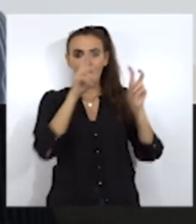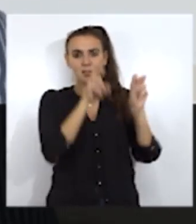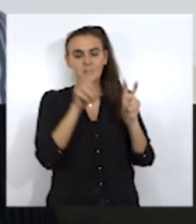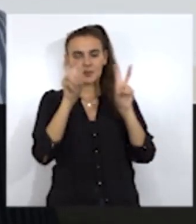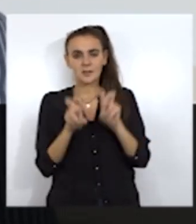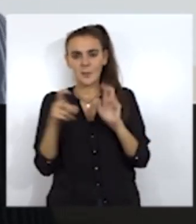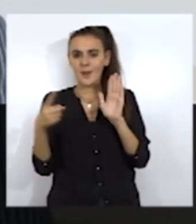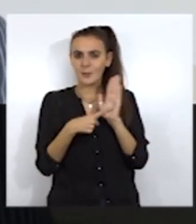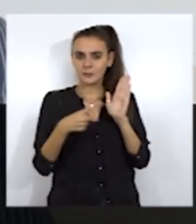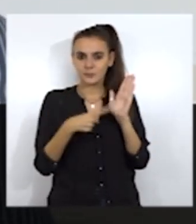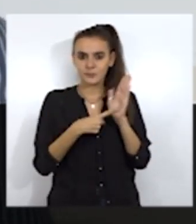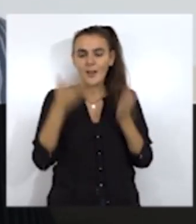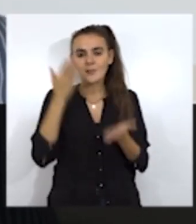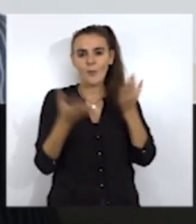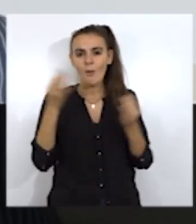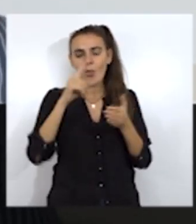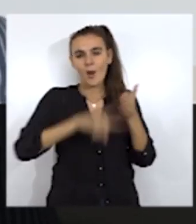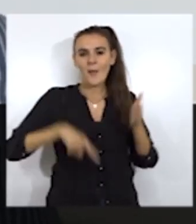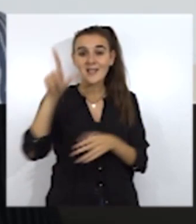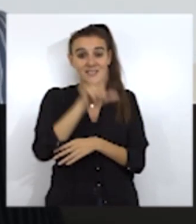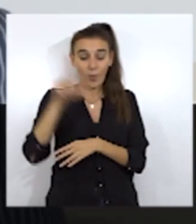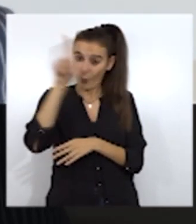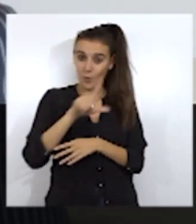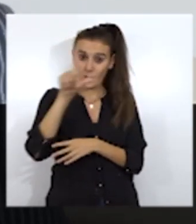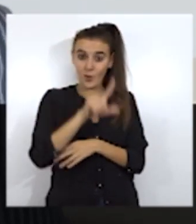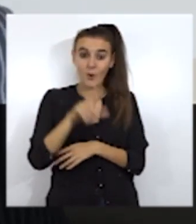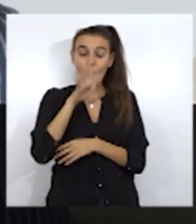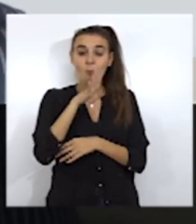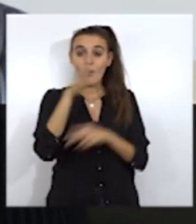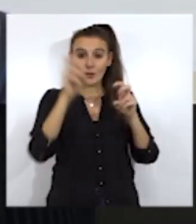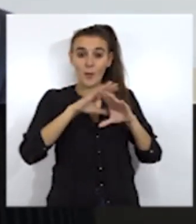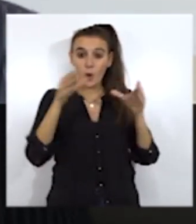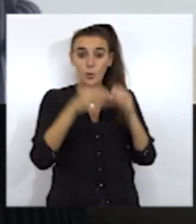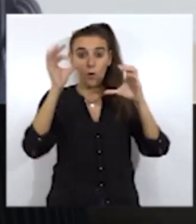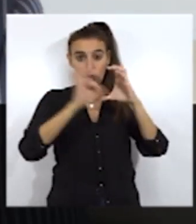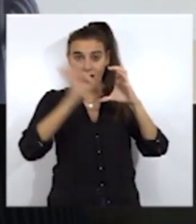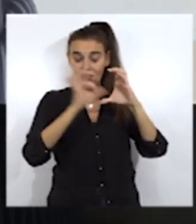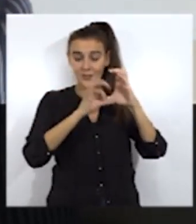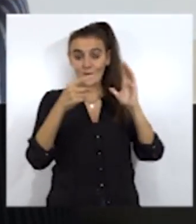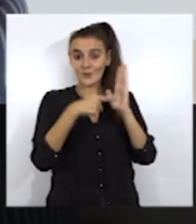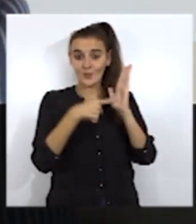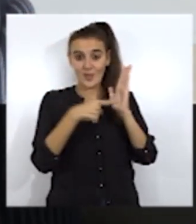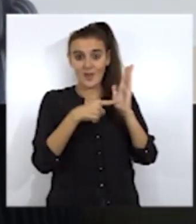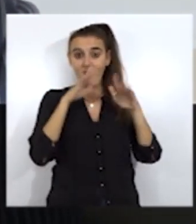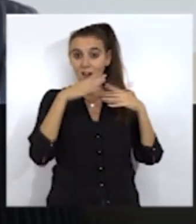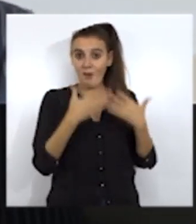se valoró en el mes de julio, a juicio del Grupo Ciudadanos, no estaba bien